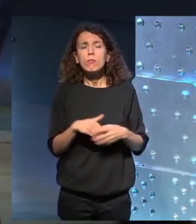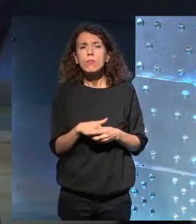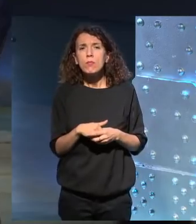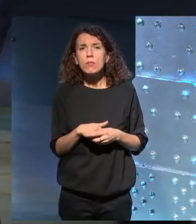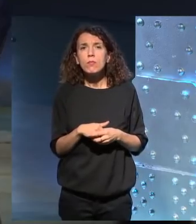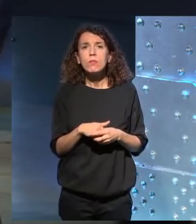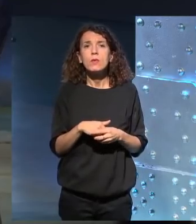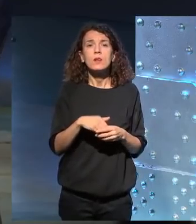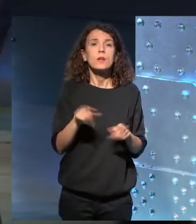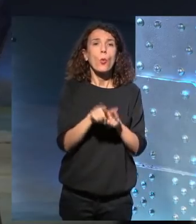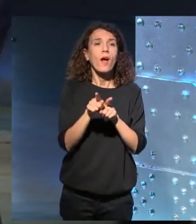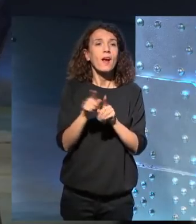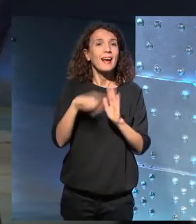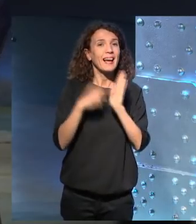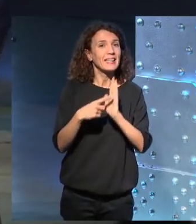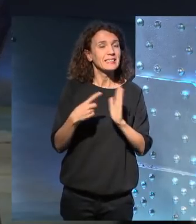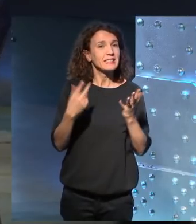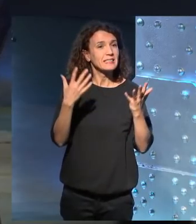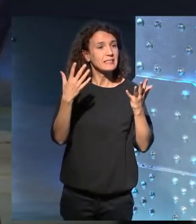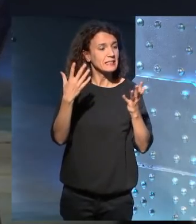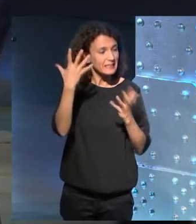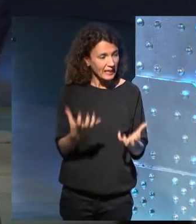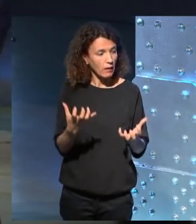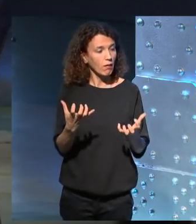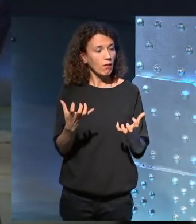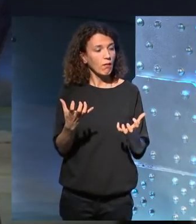la de La Iseca, Alberto La Iseca, un escritor